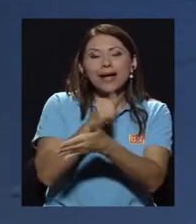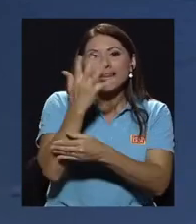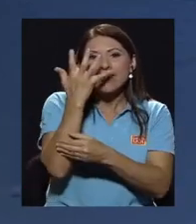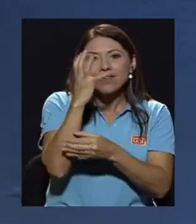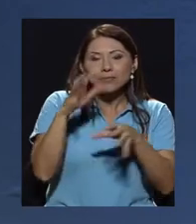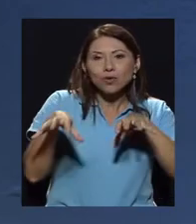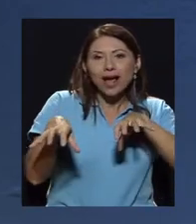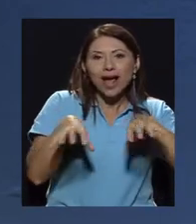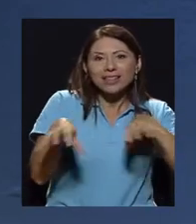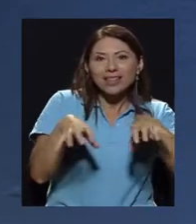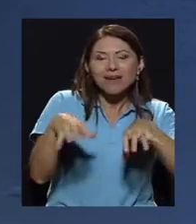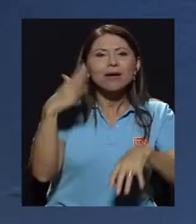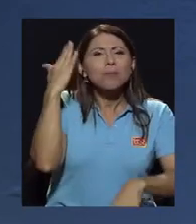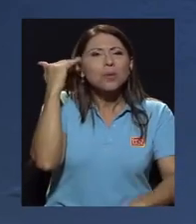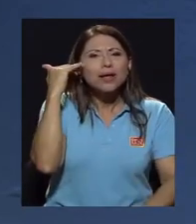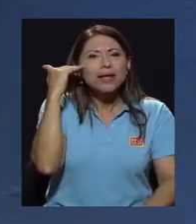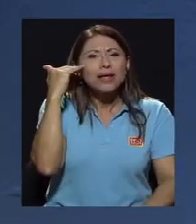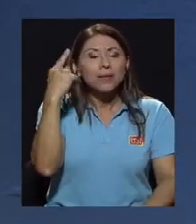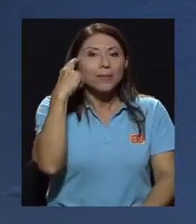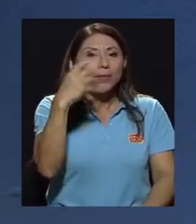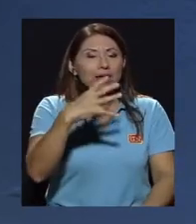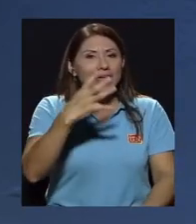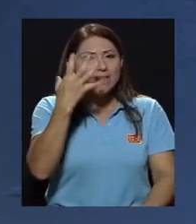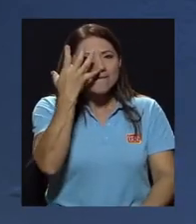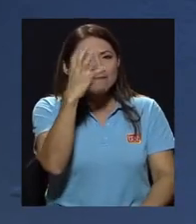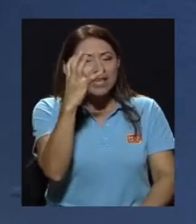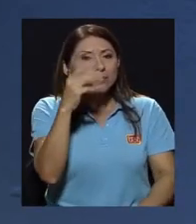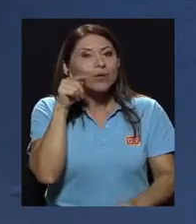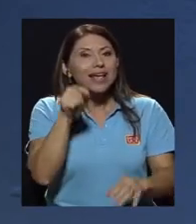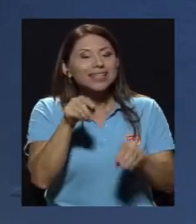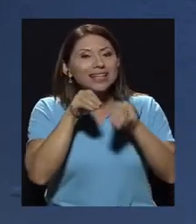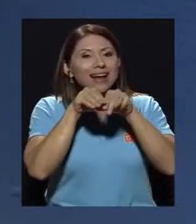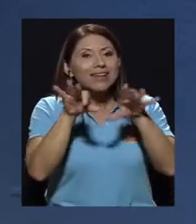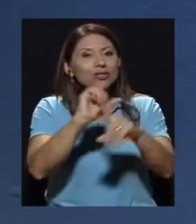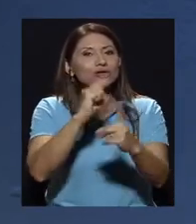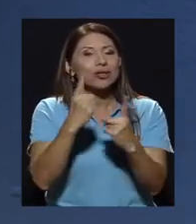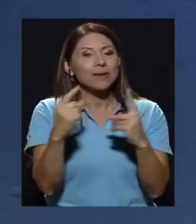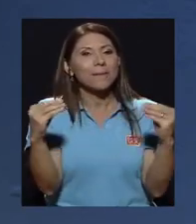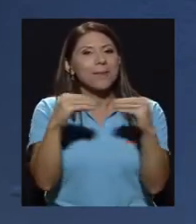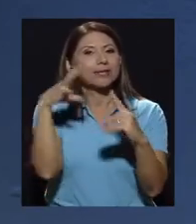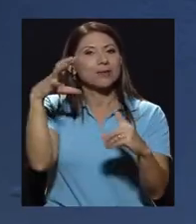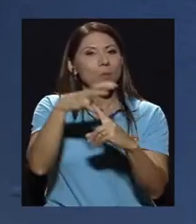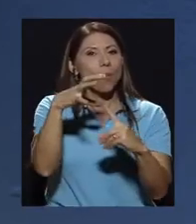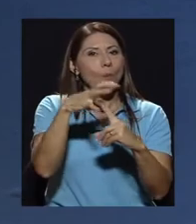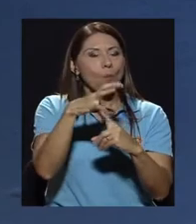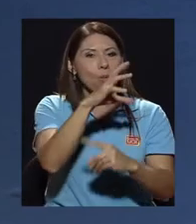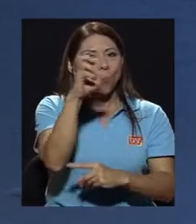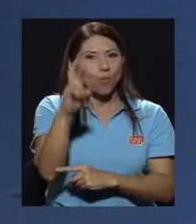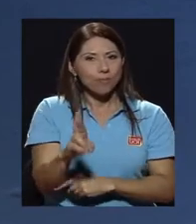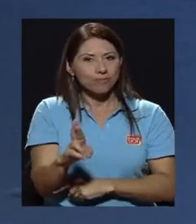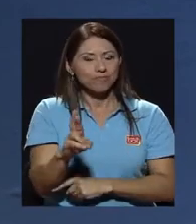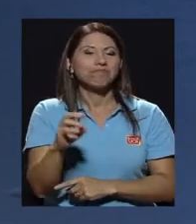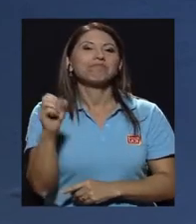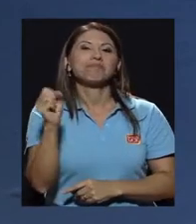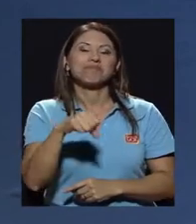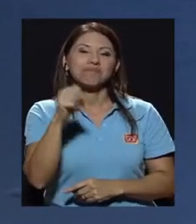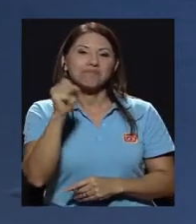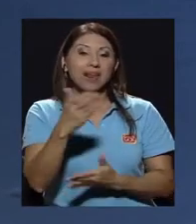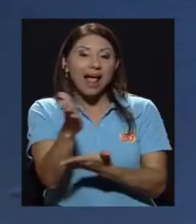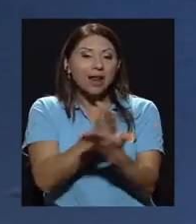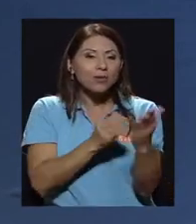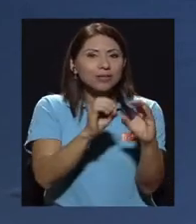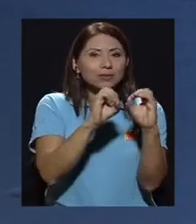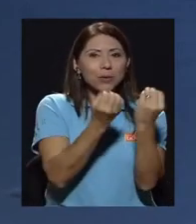¿verdad? ¿Por qué? Porque Facebook es la red social que es más popular en nuestro país. Y sí, efectivamente, pues, algunas